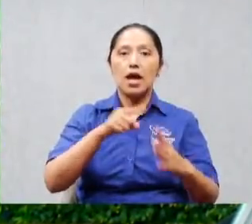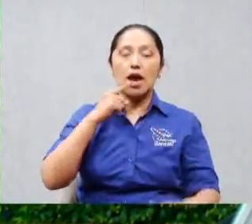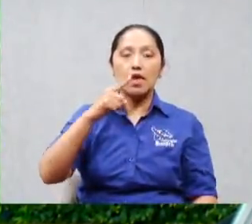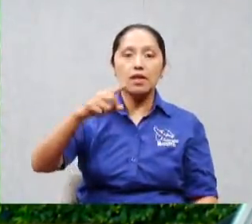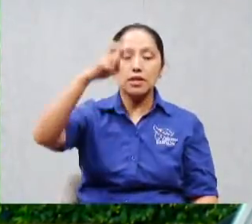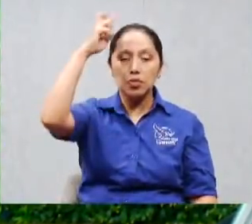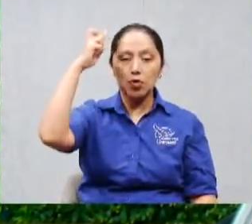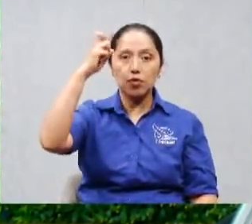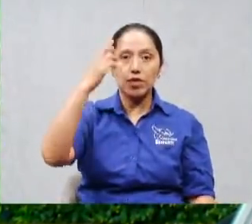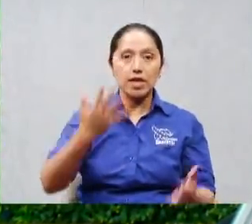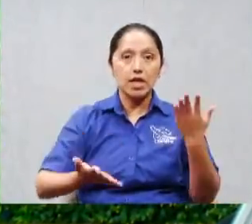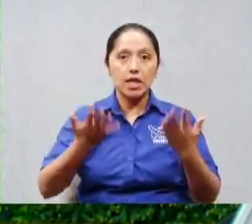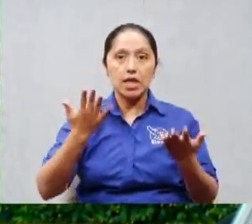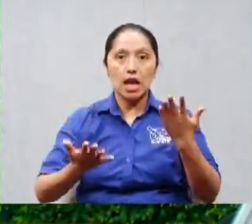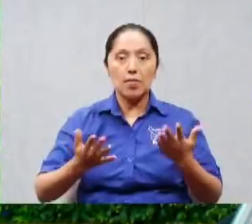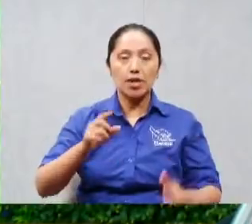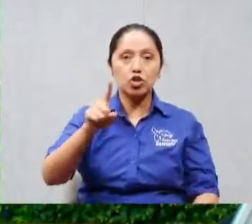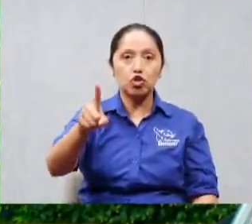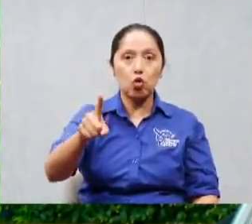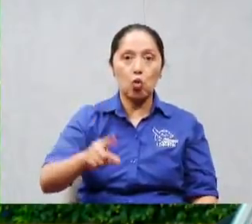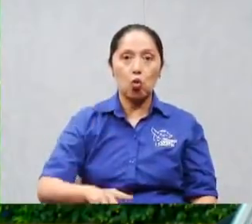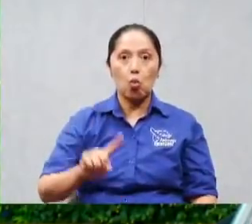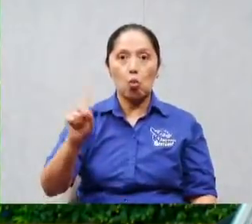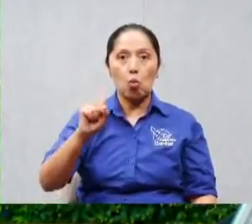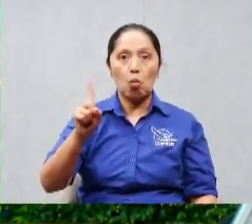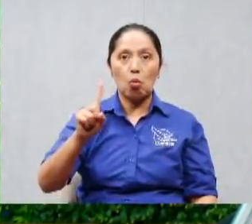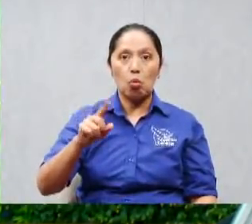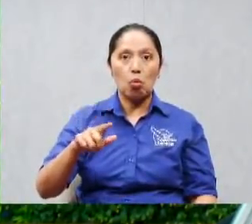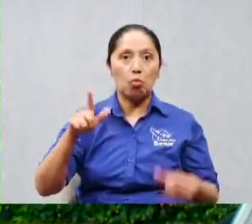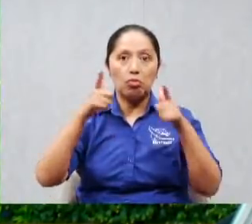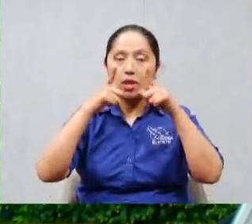de repente ya lo miras dirigiendo